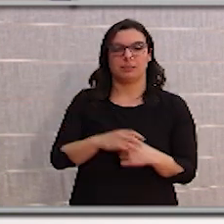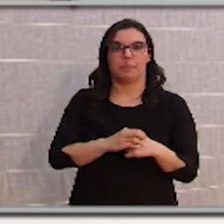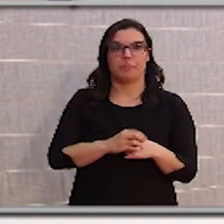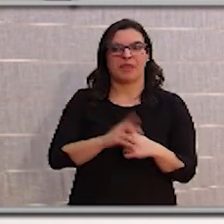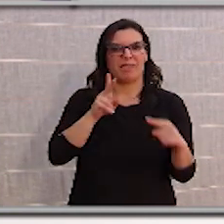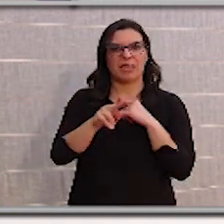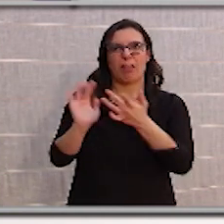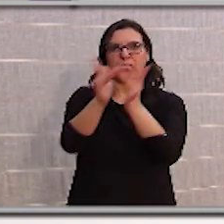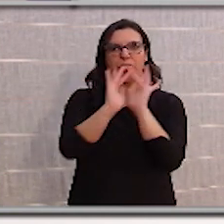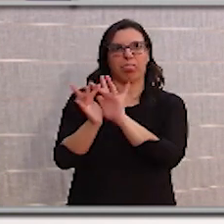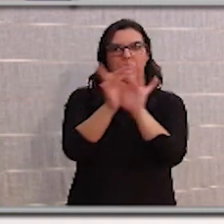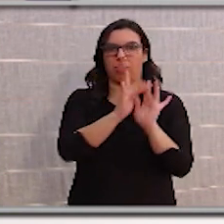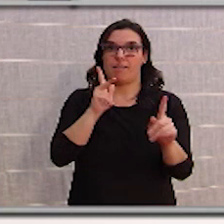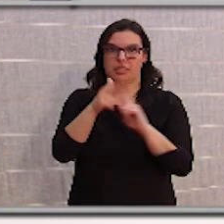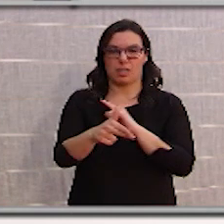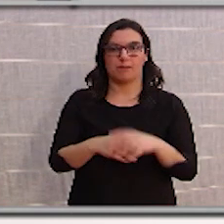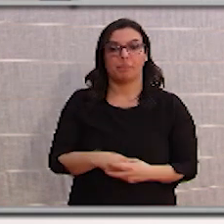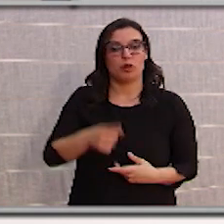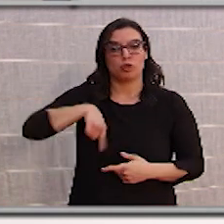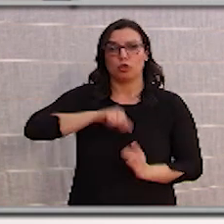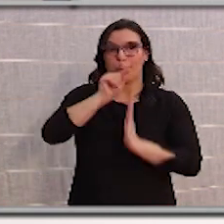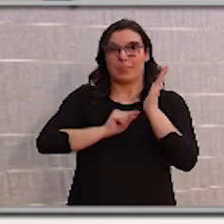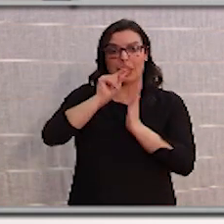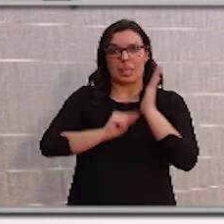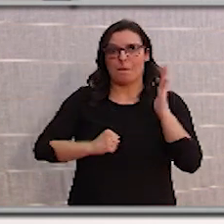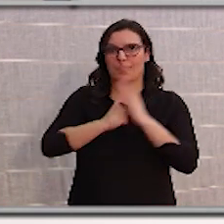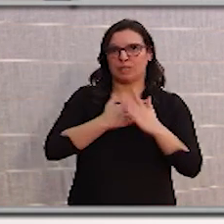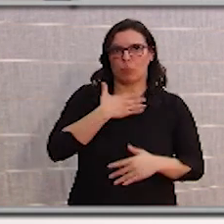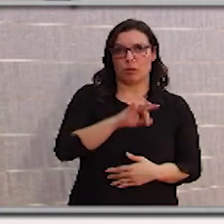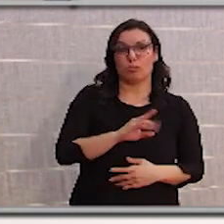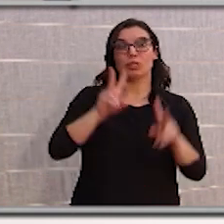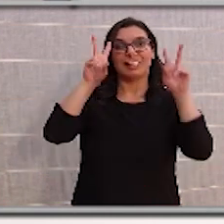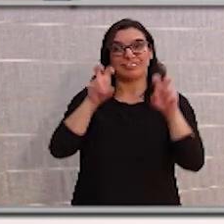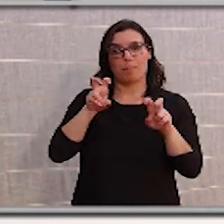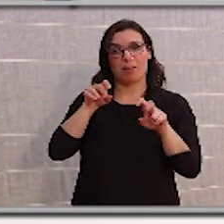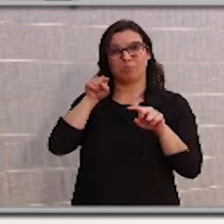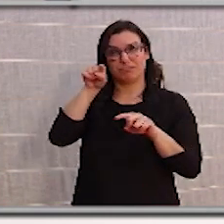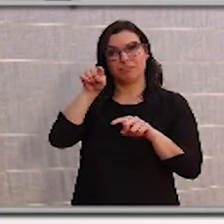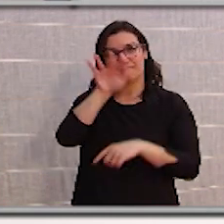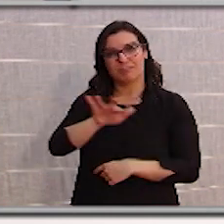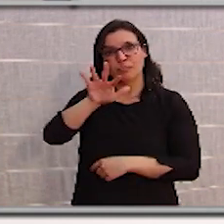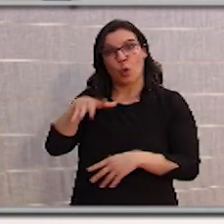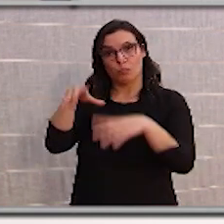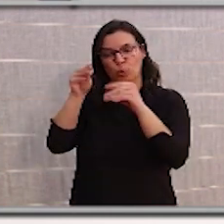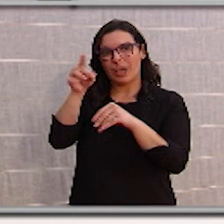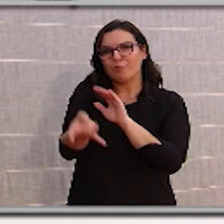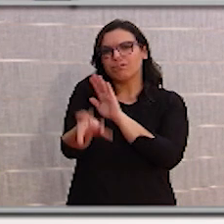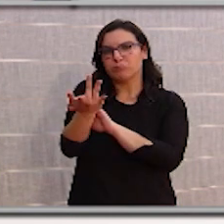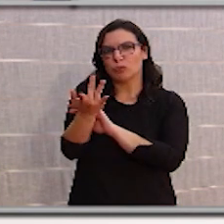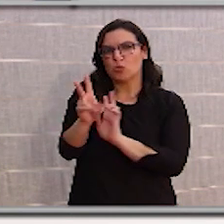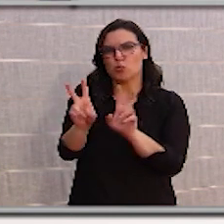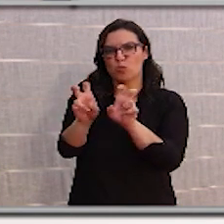Estamos tomando todas las medidas que están en nuestra mano y, con respecto al asunto de Burgos, en el asunto de Burgos hay un nuevo foco en una